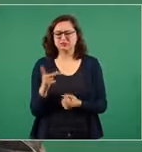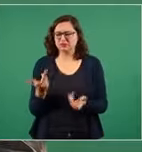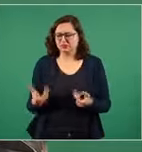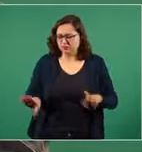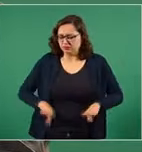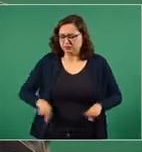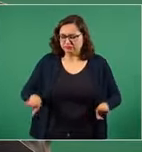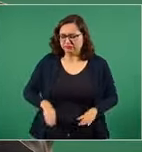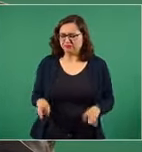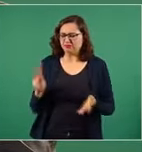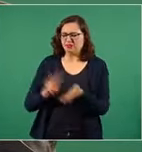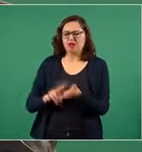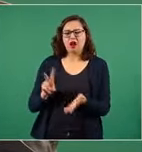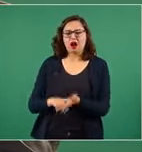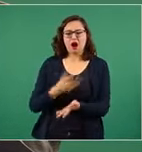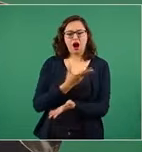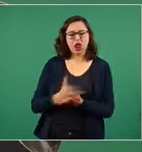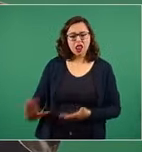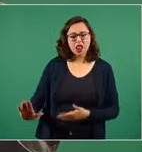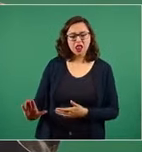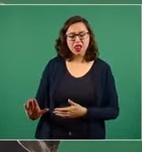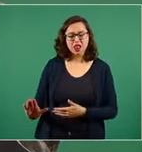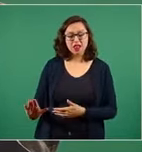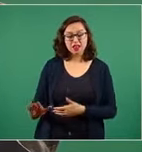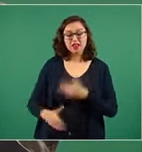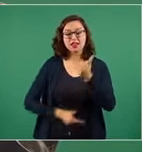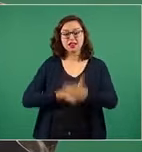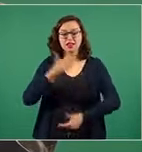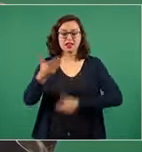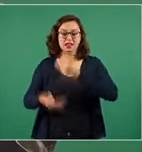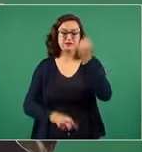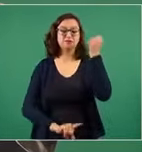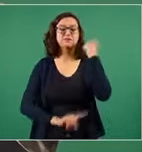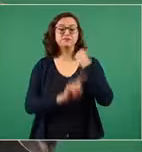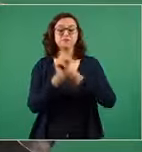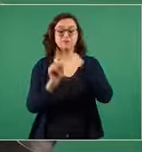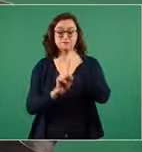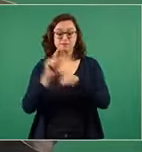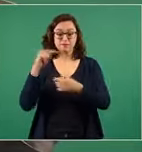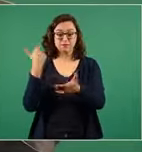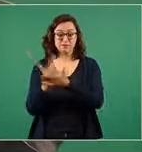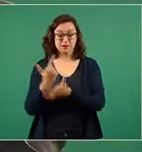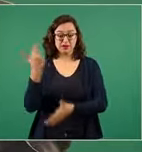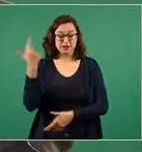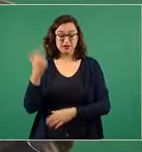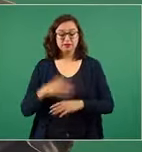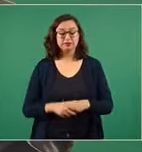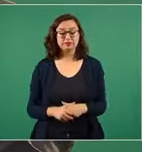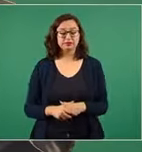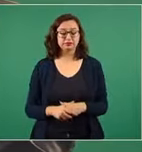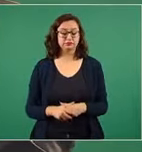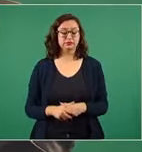cuánto se padeció por la migración,